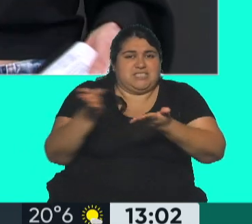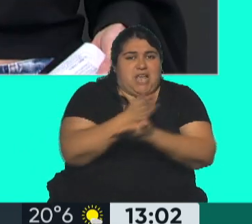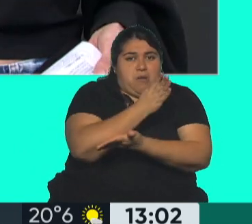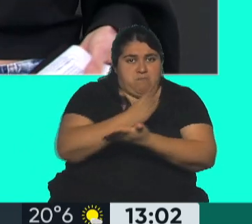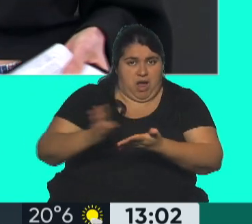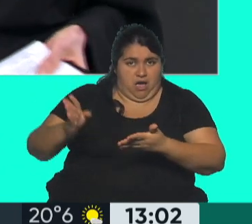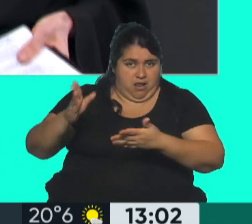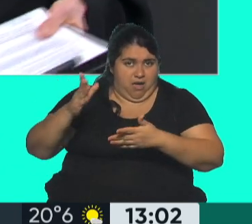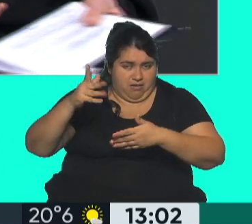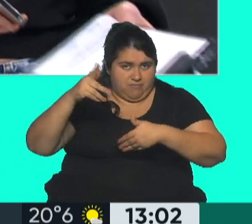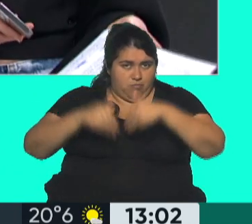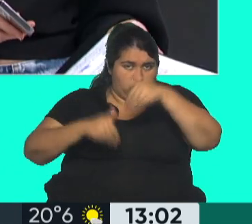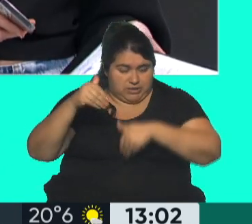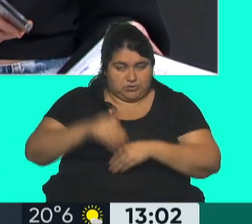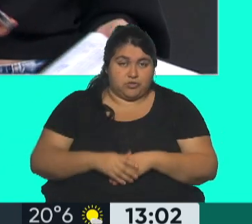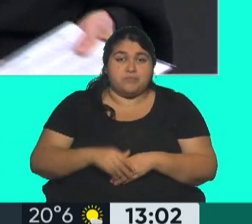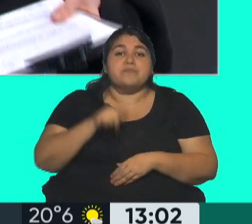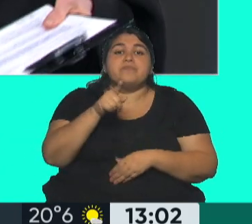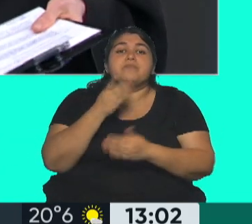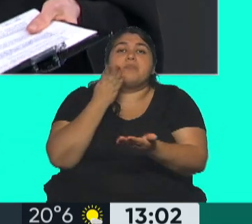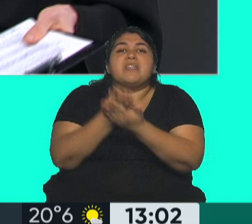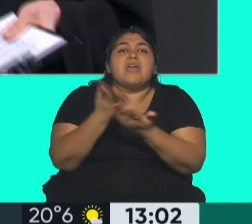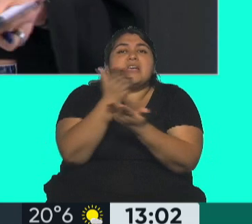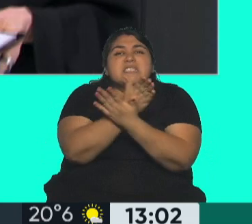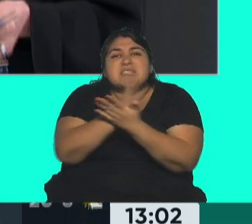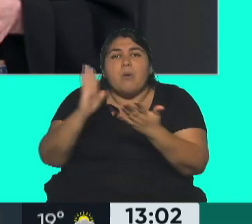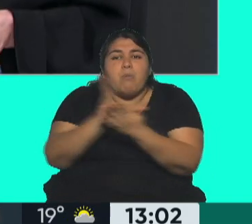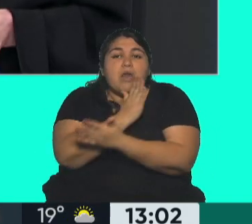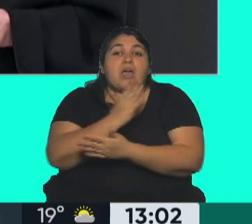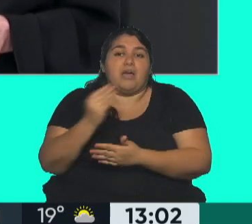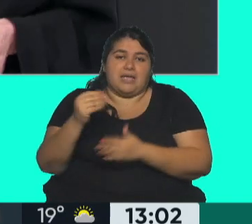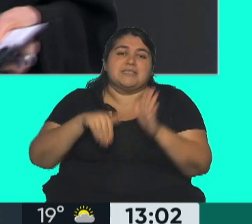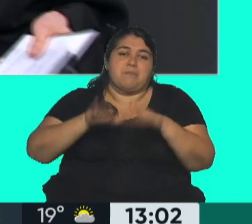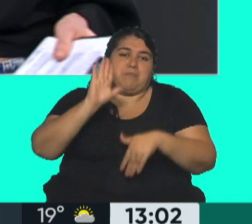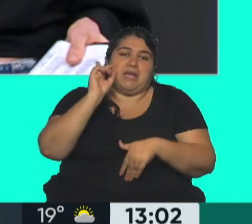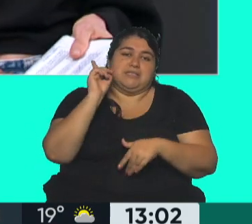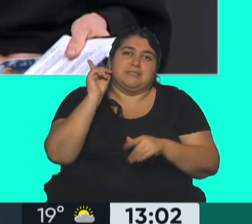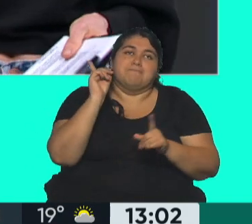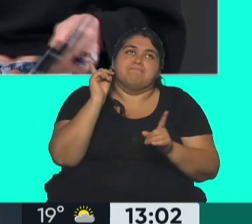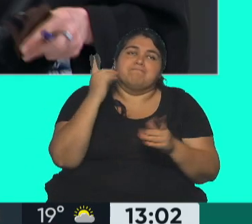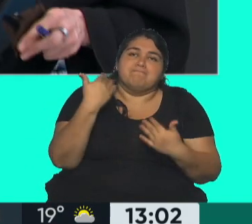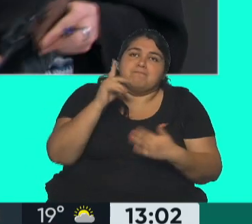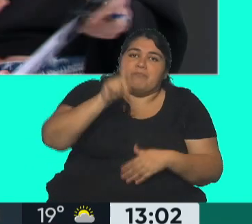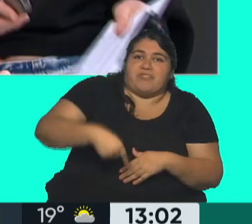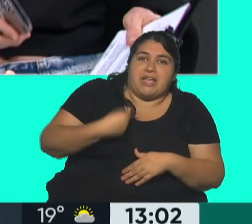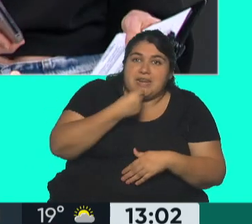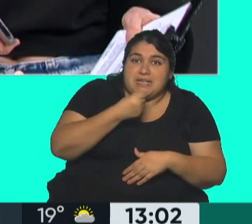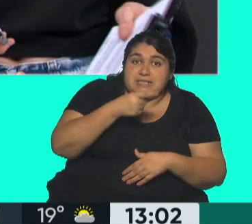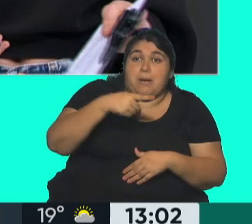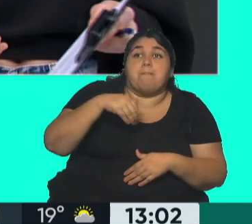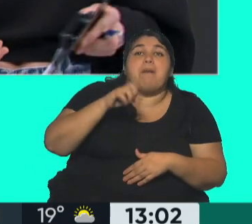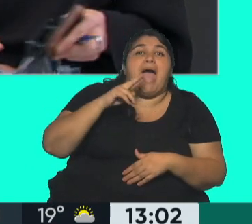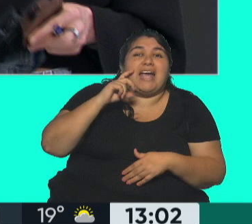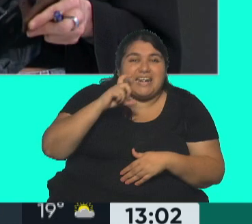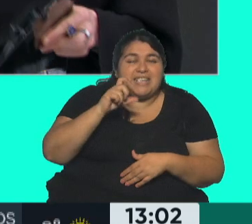un candidato, se oponían al desdoblamiento, porque perjudica a Jorge Macri, que es el candidato de la ladura del PRO en la